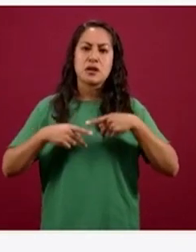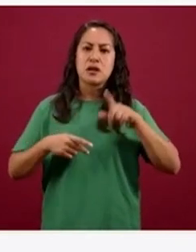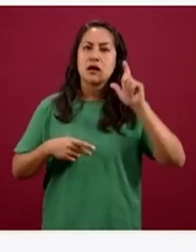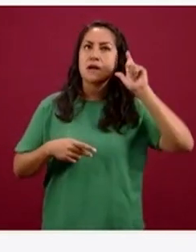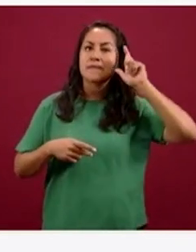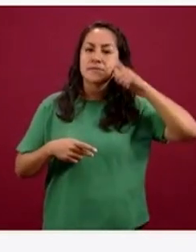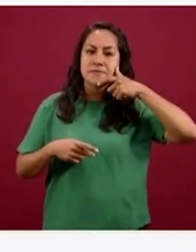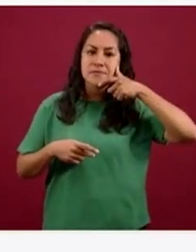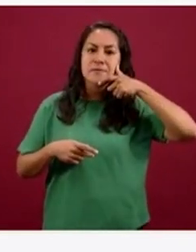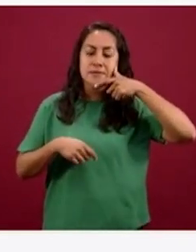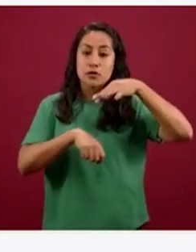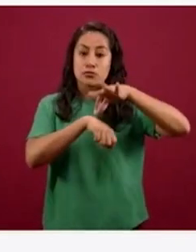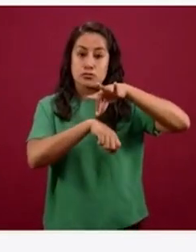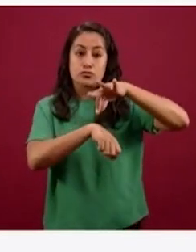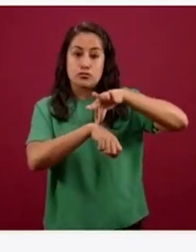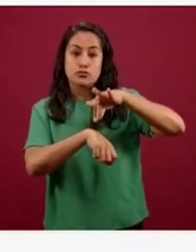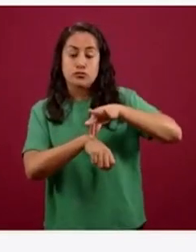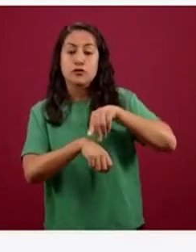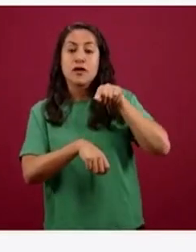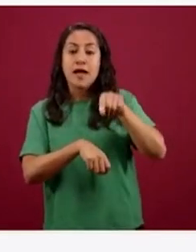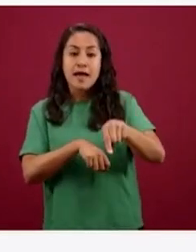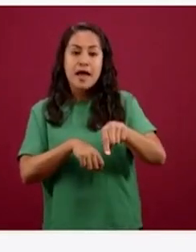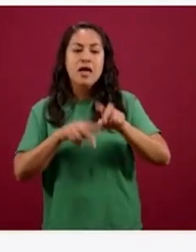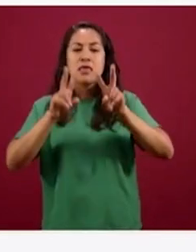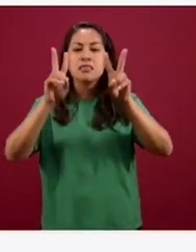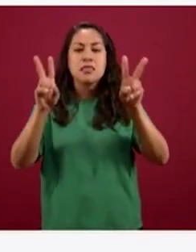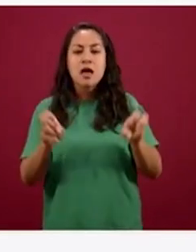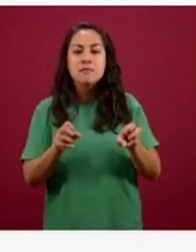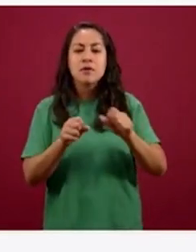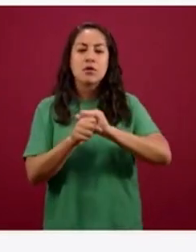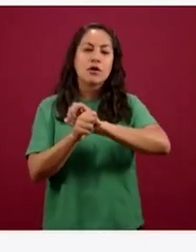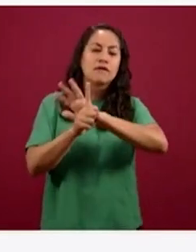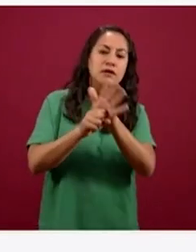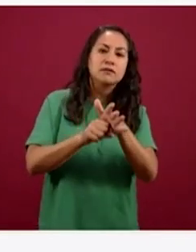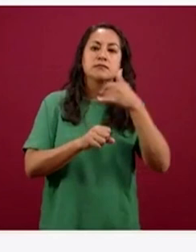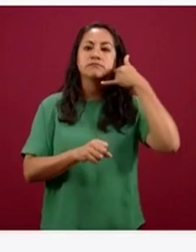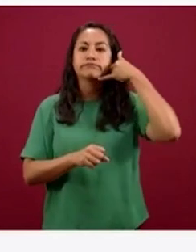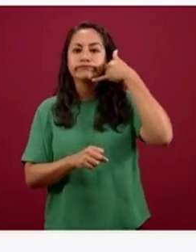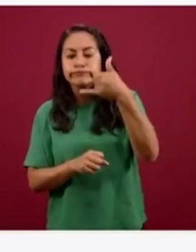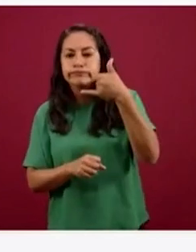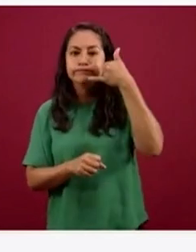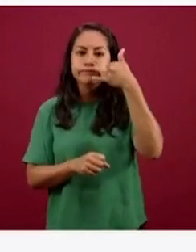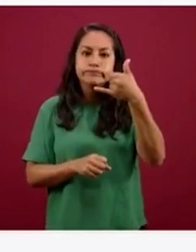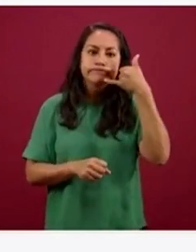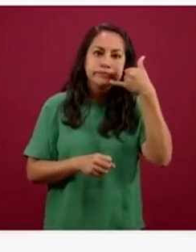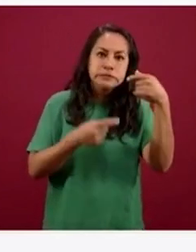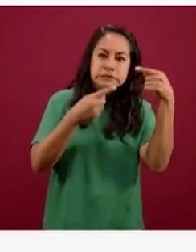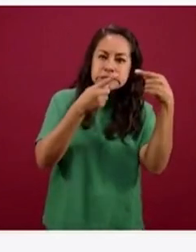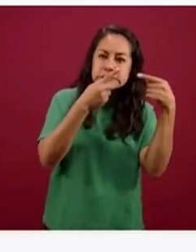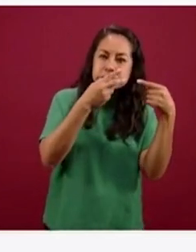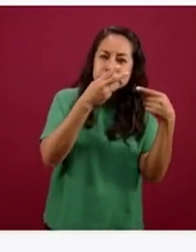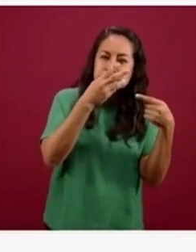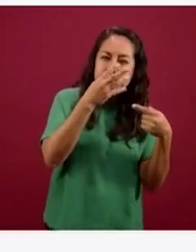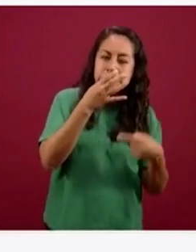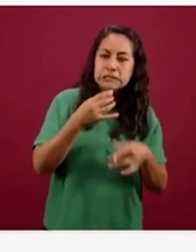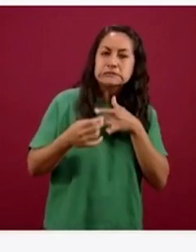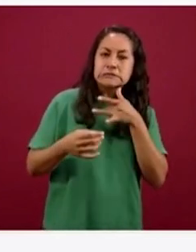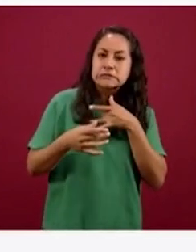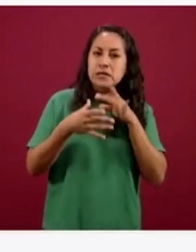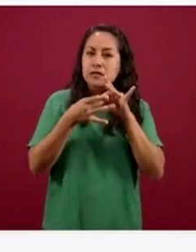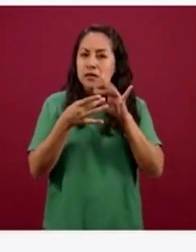capacitación en materia de coronavirus para saber los síntomas que